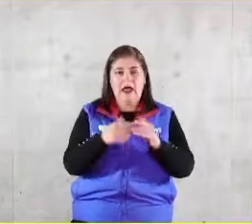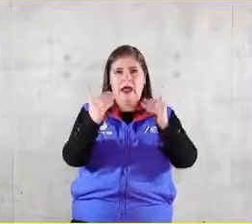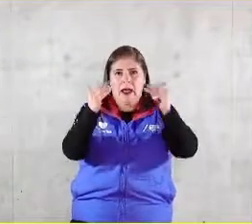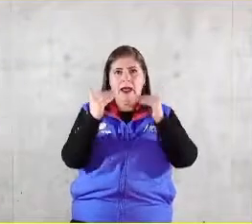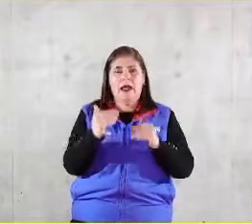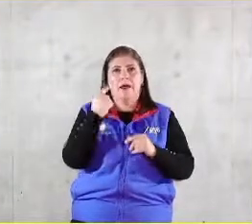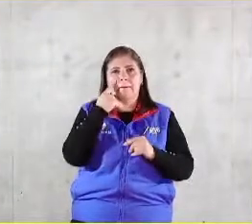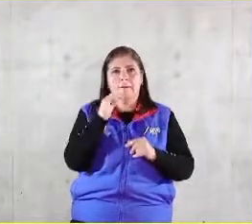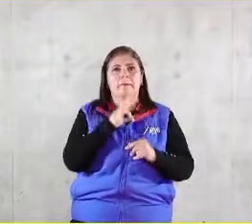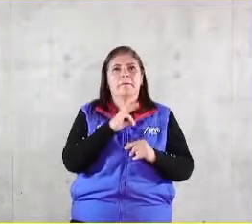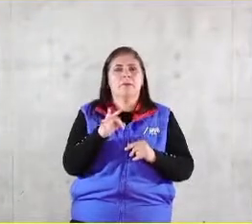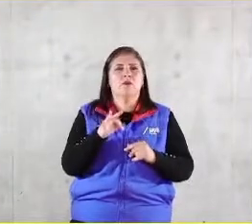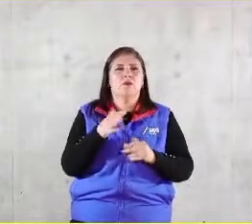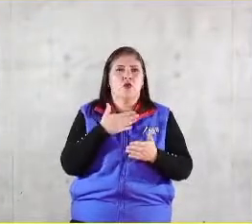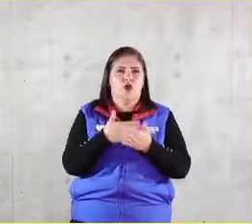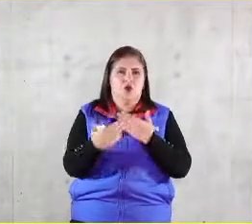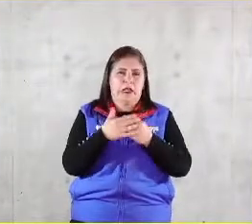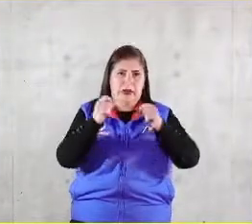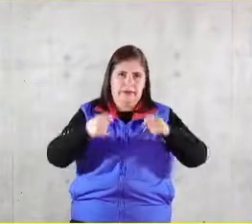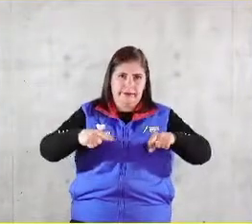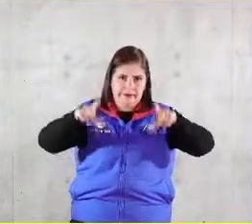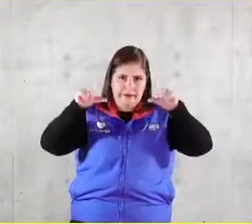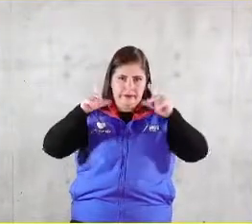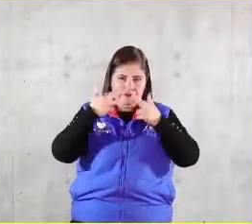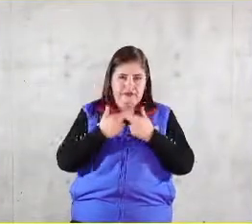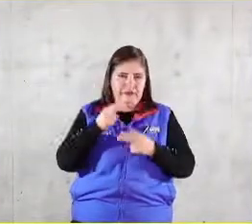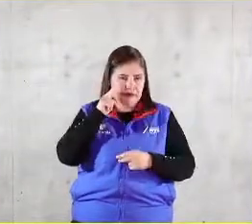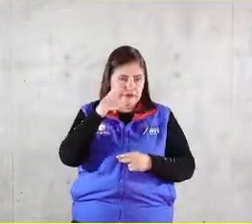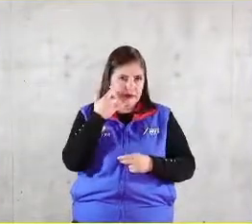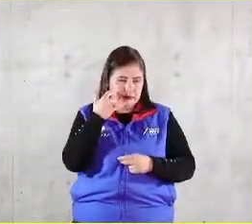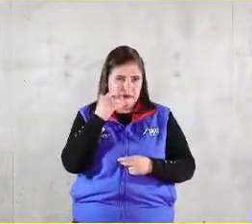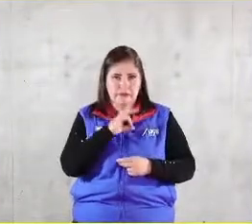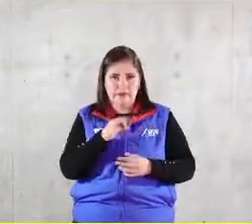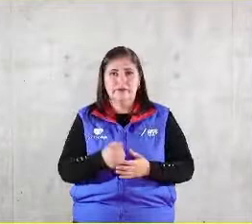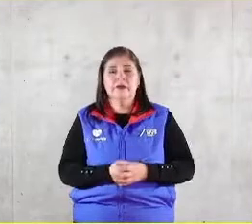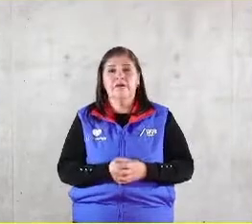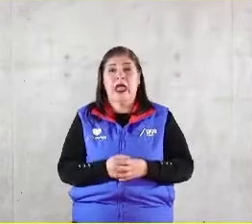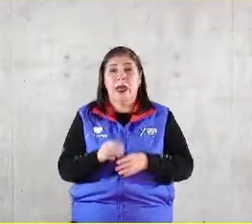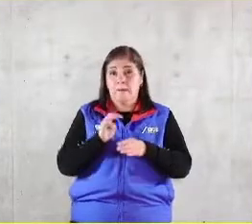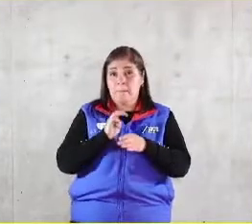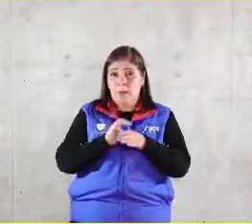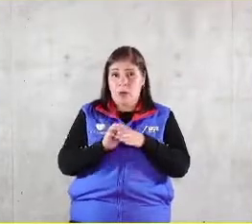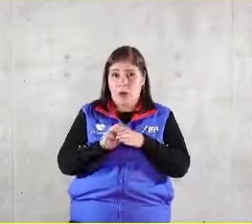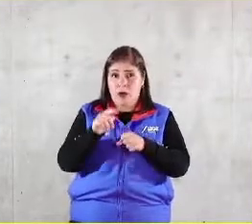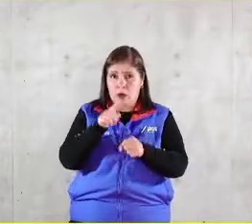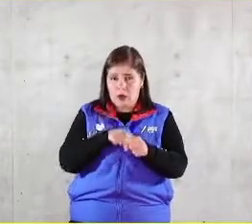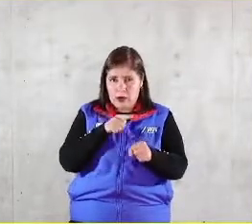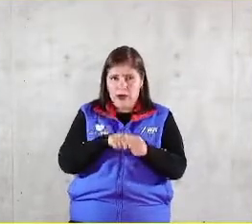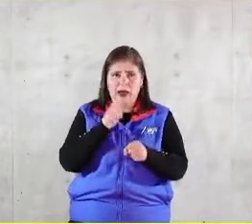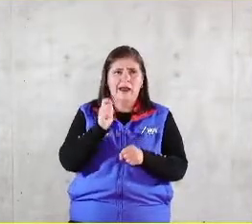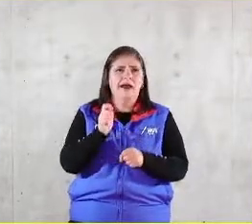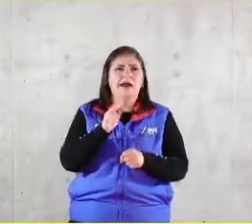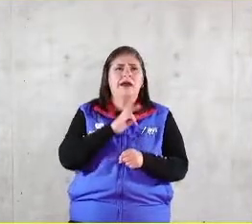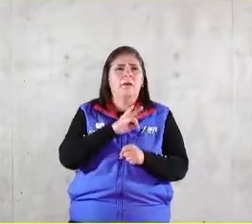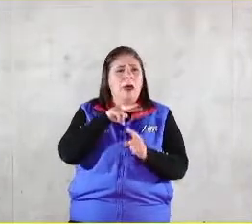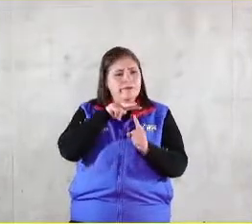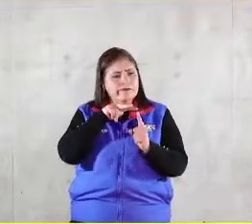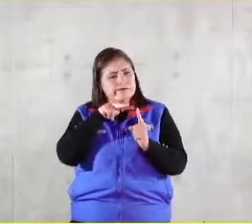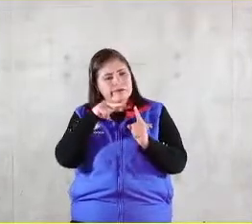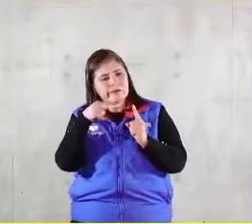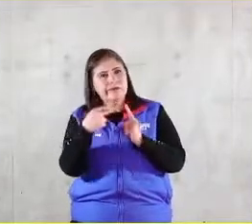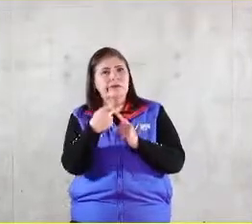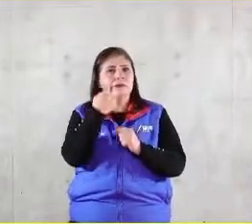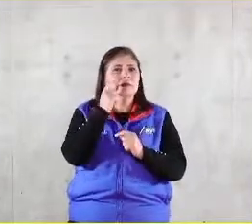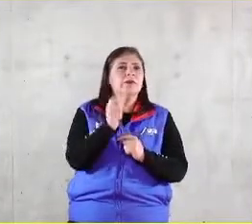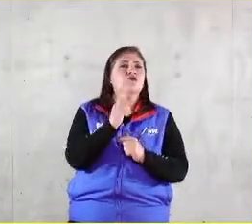continuación es la expansión del modelo en toda la pantalla la parte morada significa las perspectivas que plantean